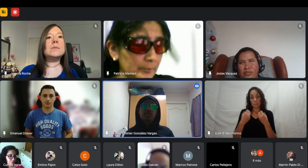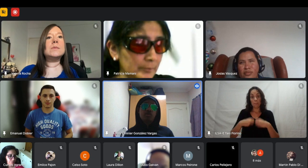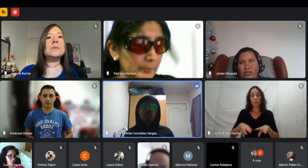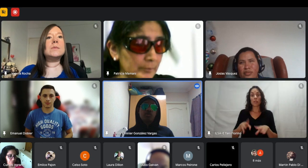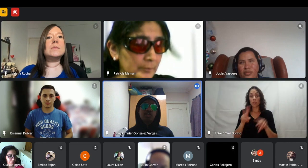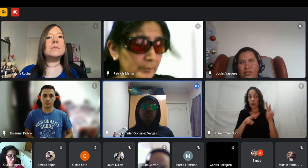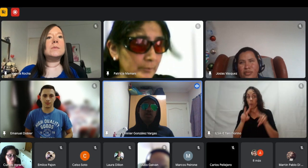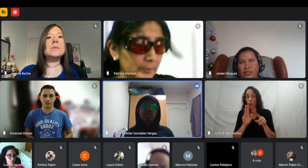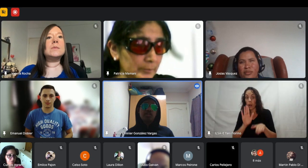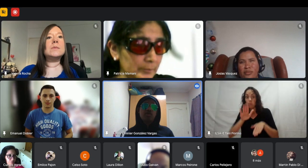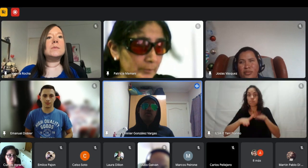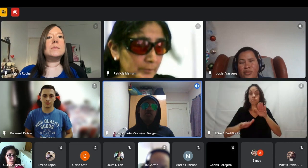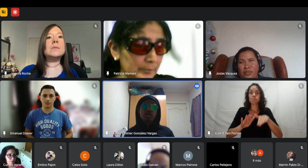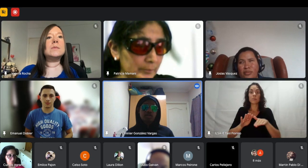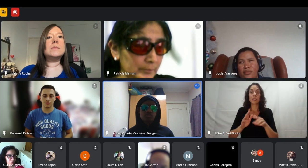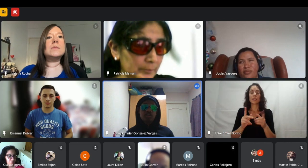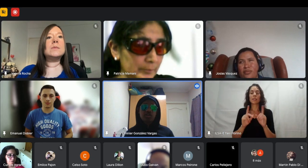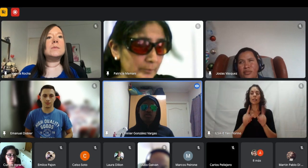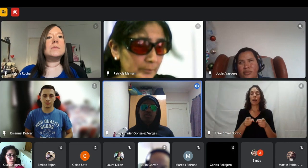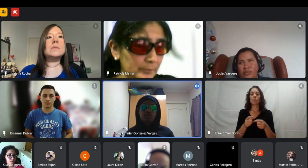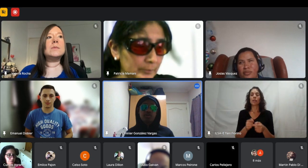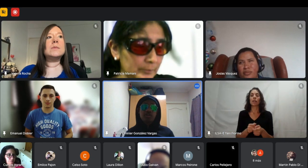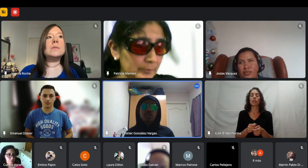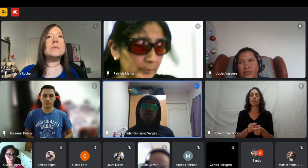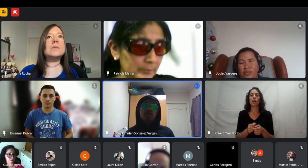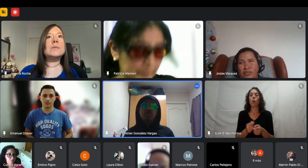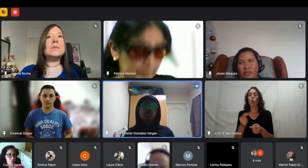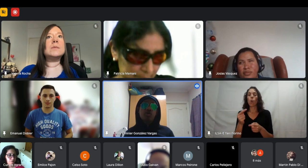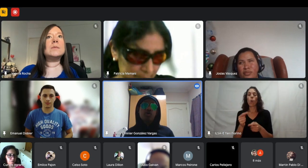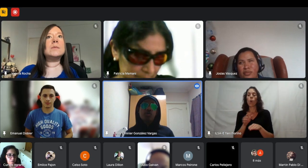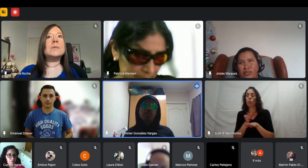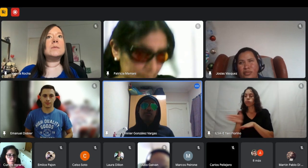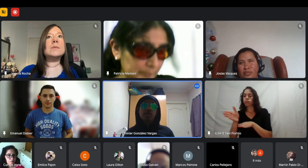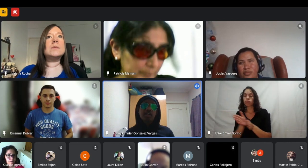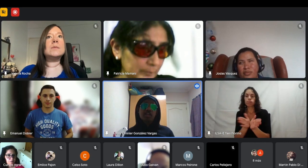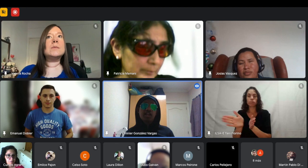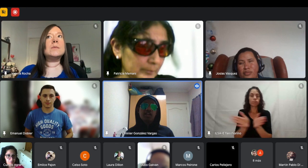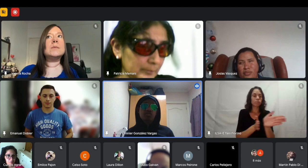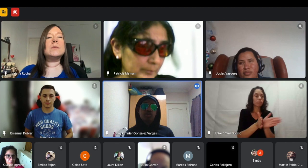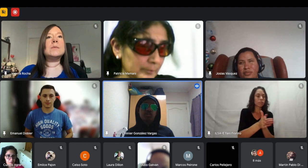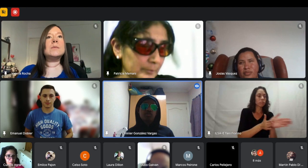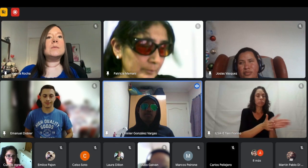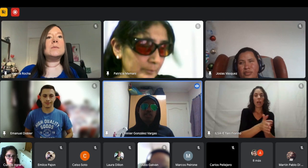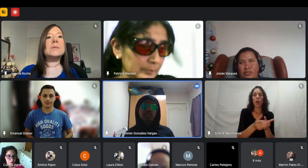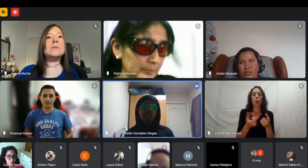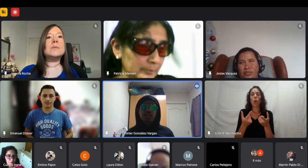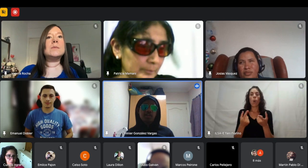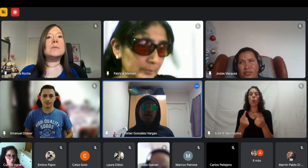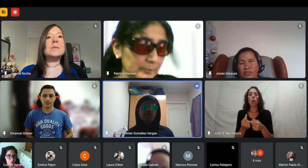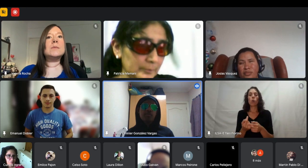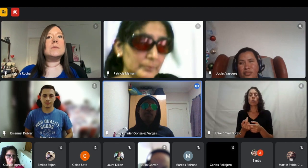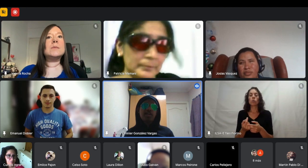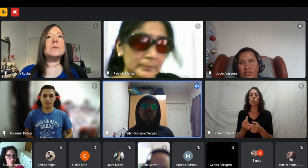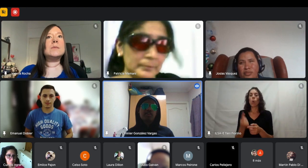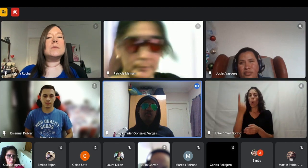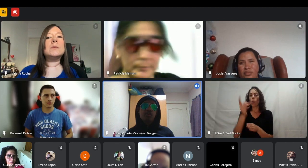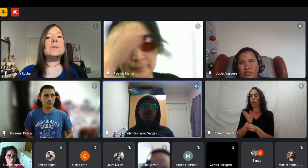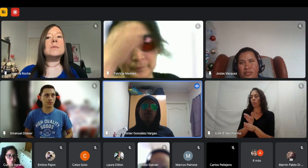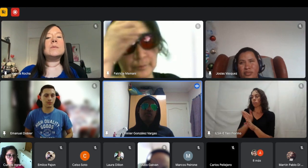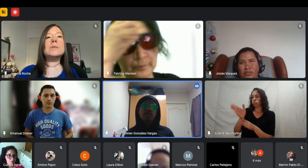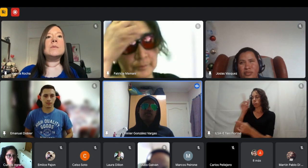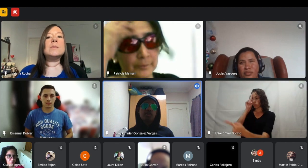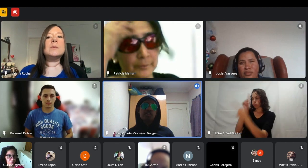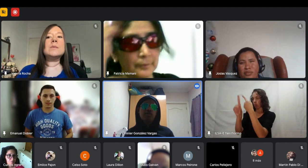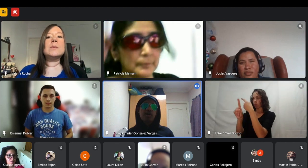alternativas no contar solamente con una o sea no darle la suerte solamente a una empresa